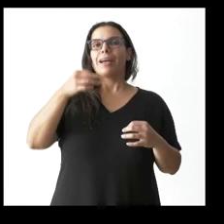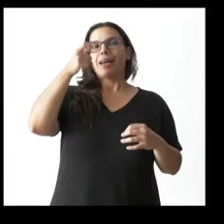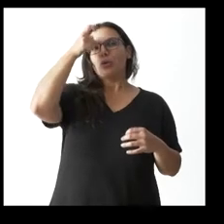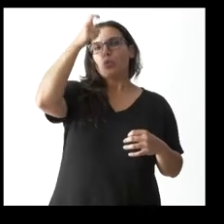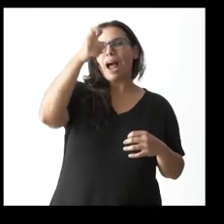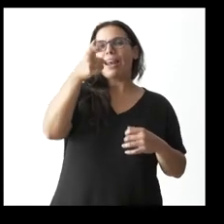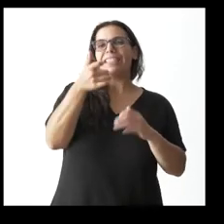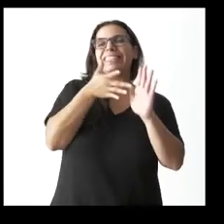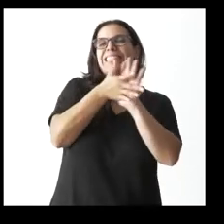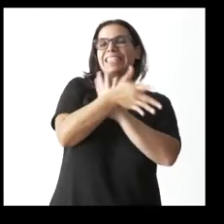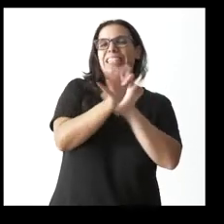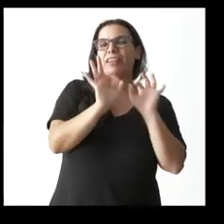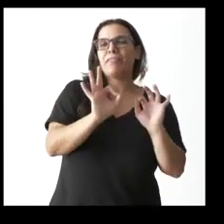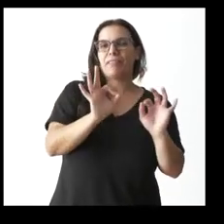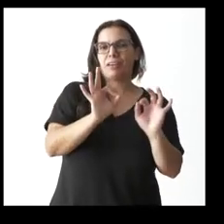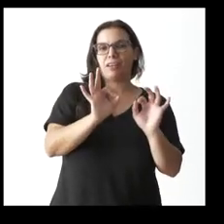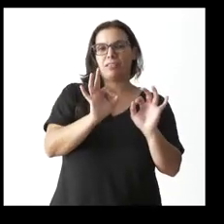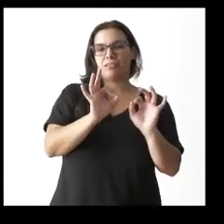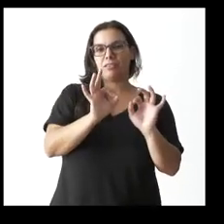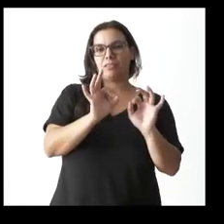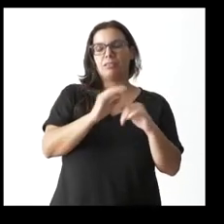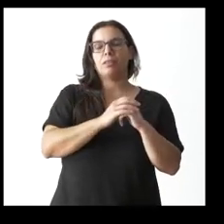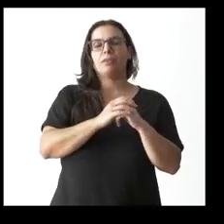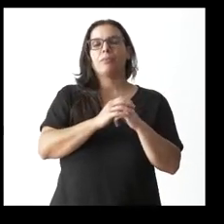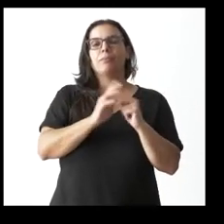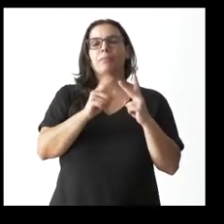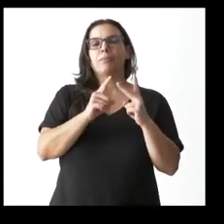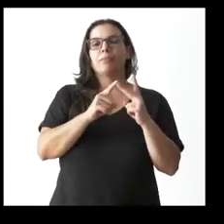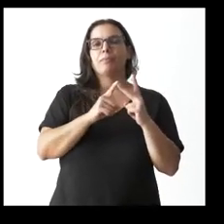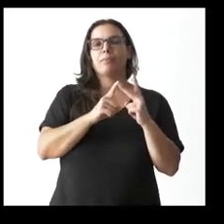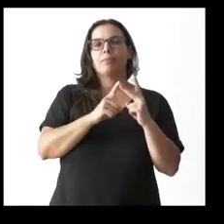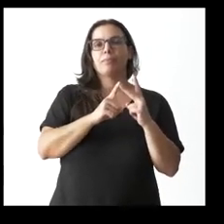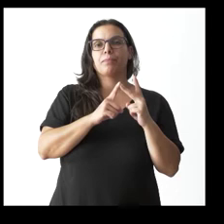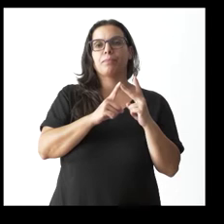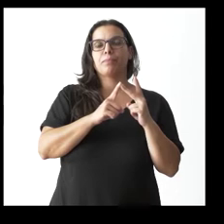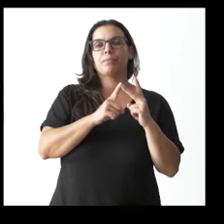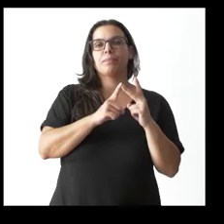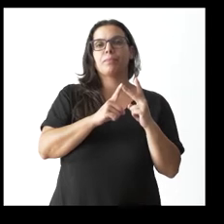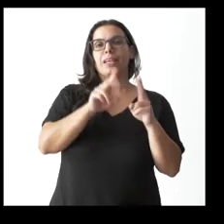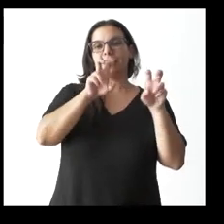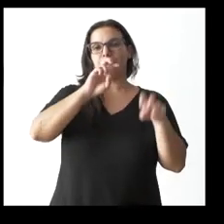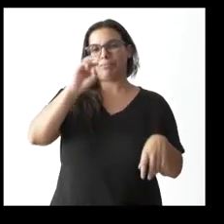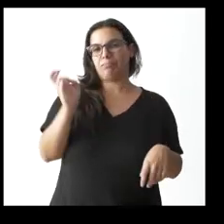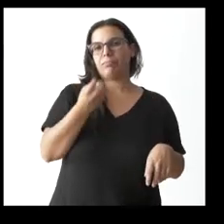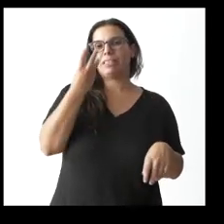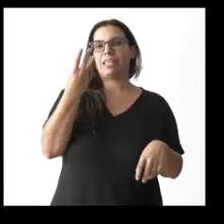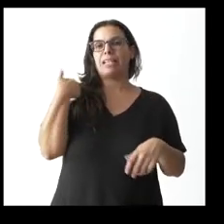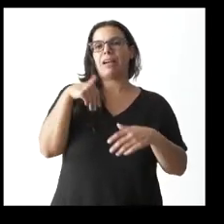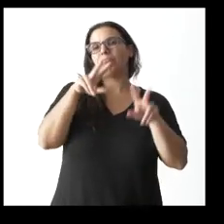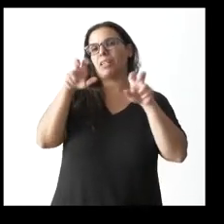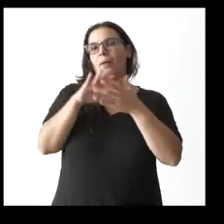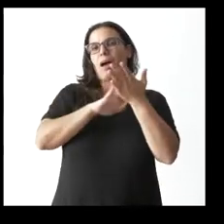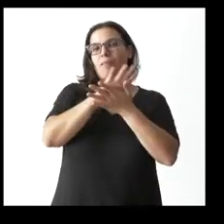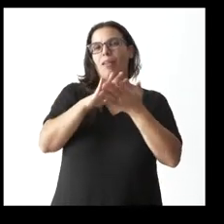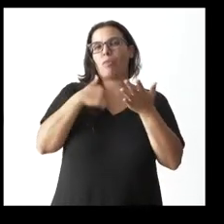donde se va a bonificar una cosa o la otra y luego tengo las tres cuestiones de temas que ya han salido pero bueno me gustaría